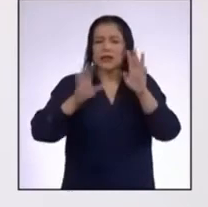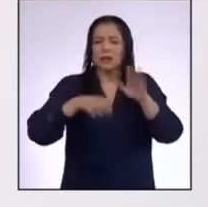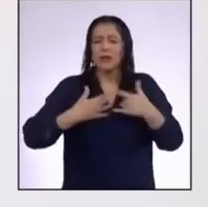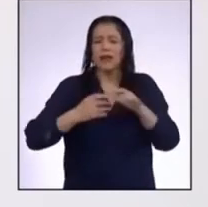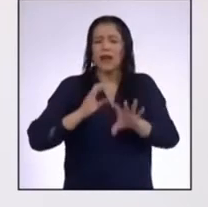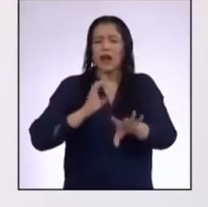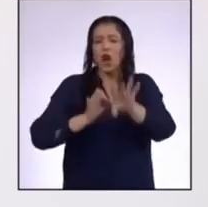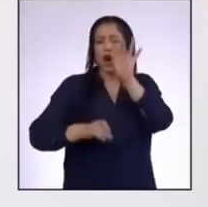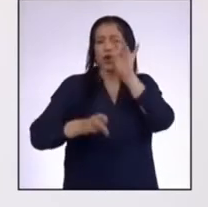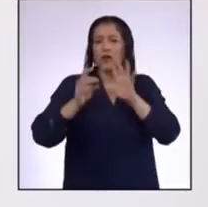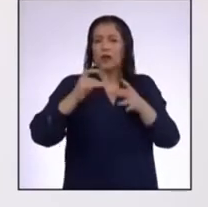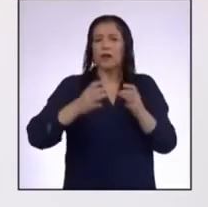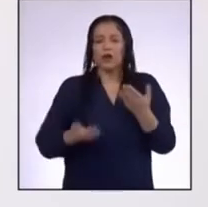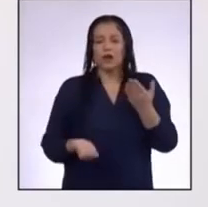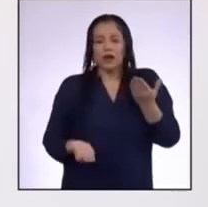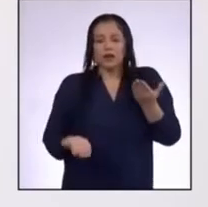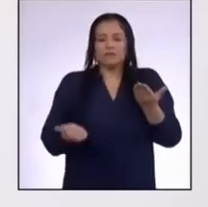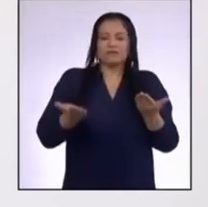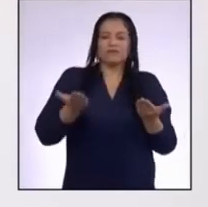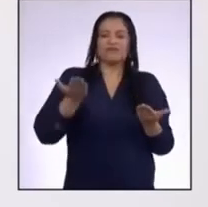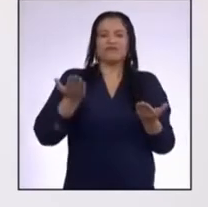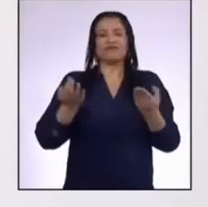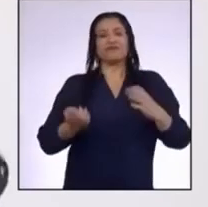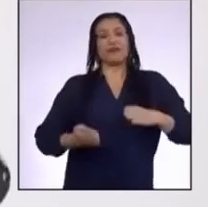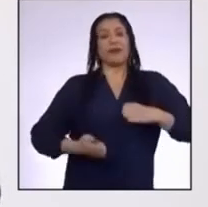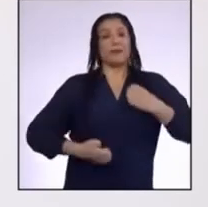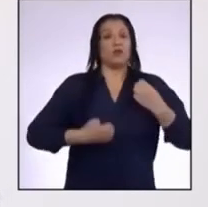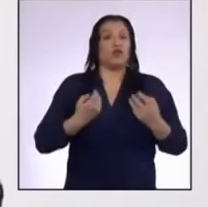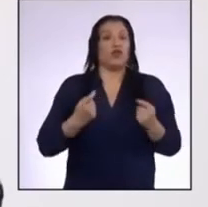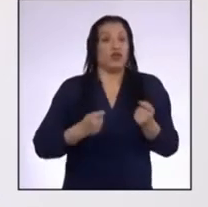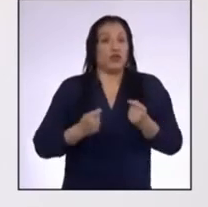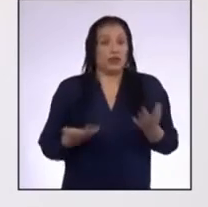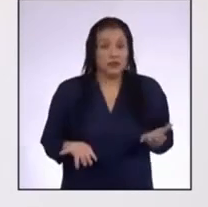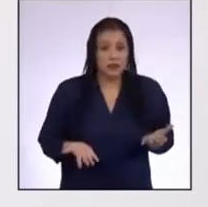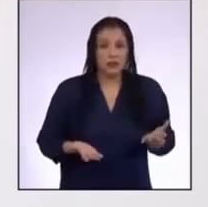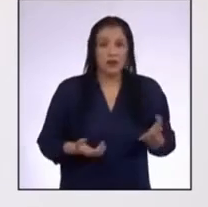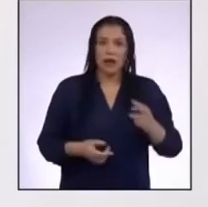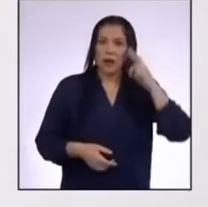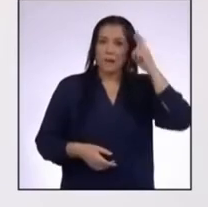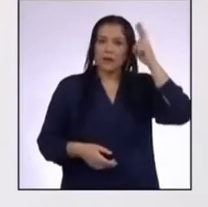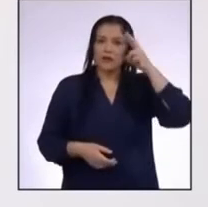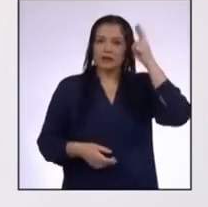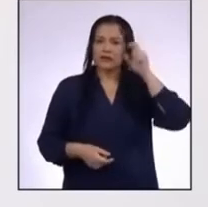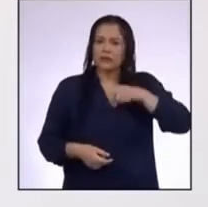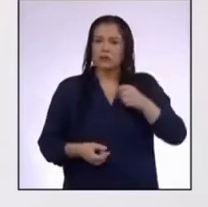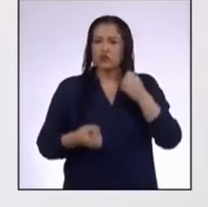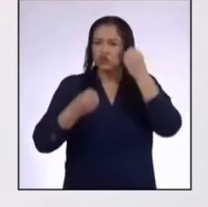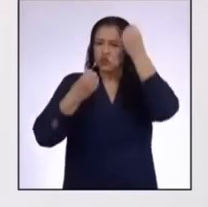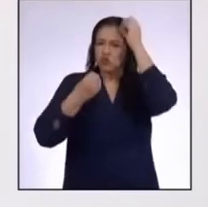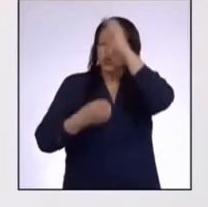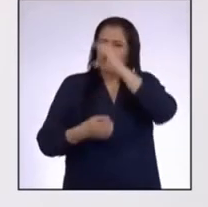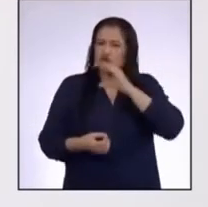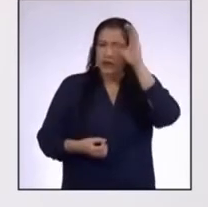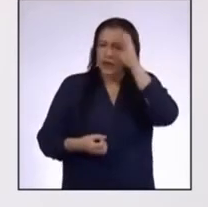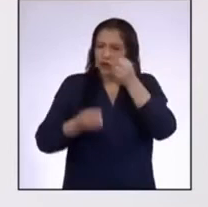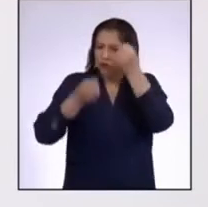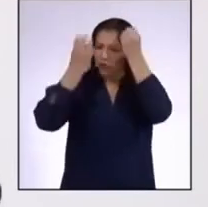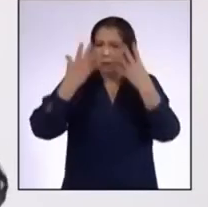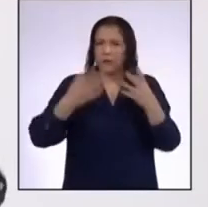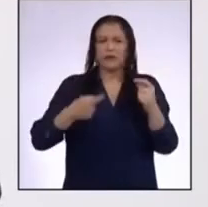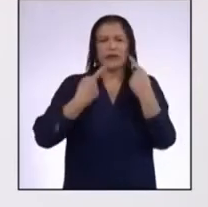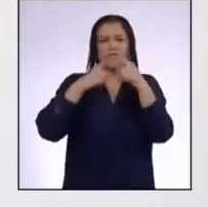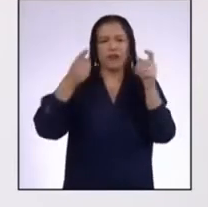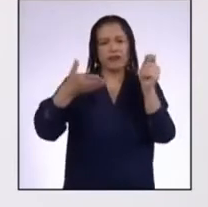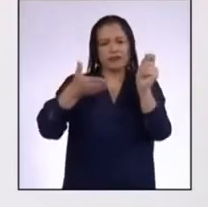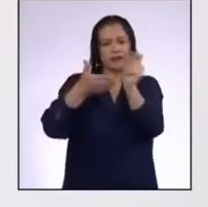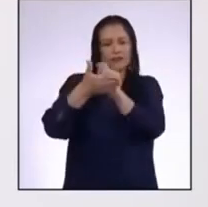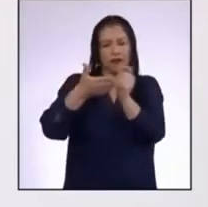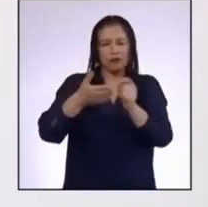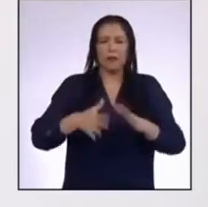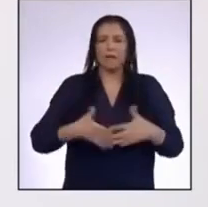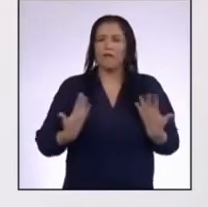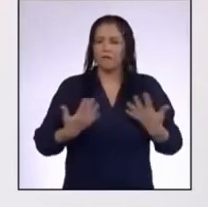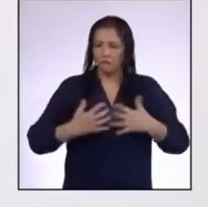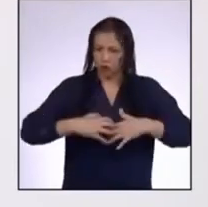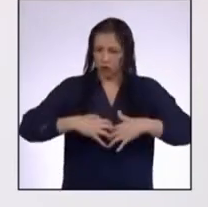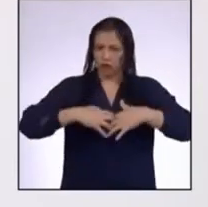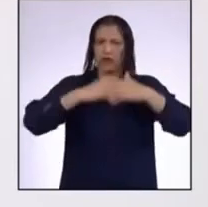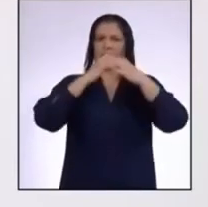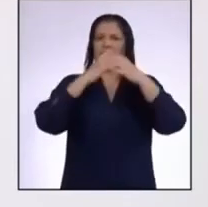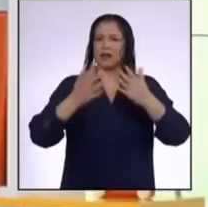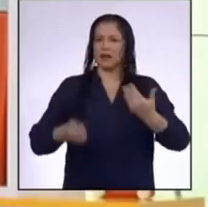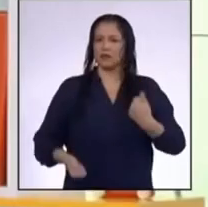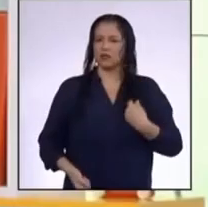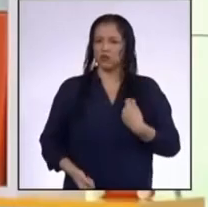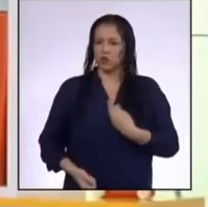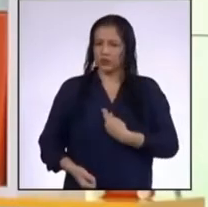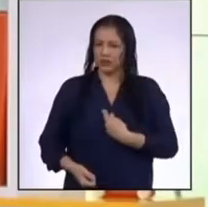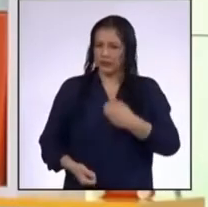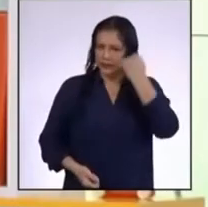encontrar equilibrio emocional Por ello, debemos buscar información en textos para fortalecer nuestras